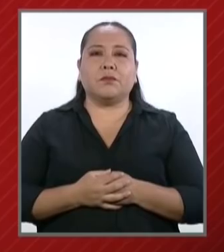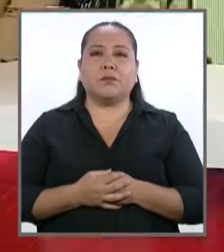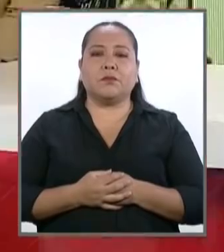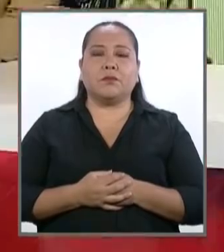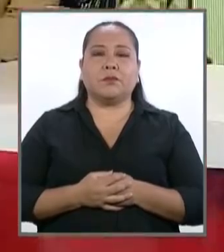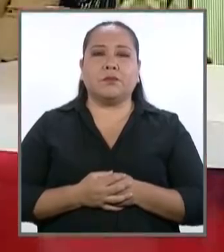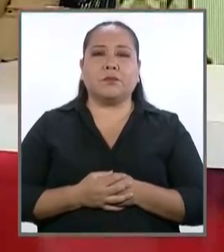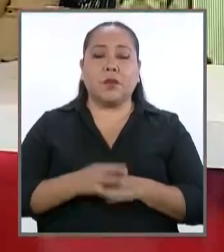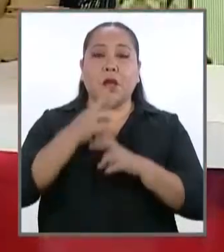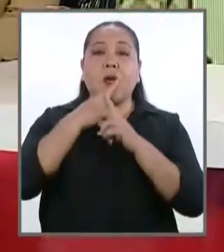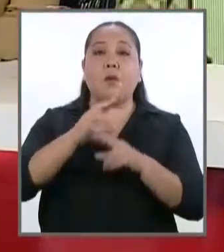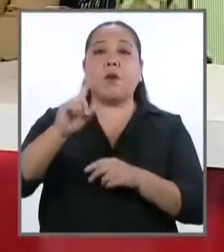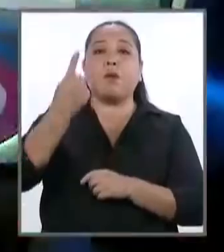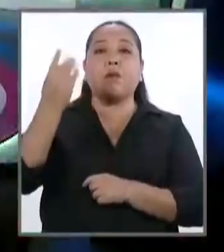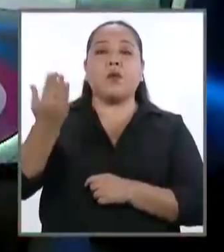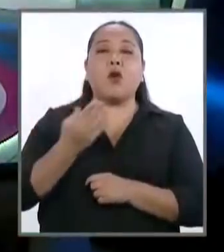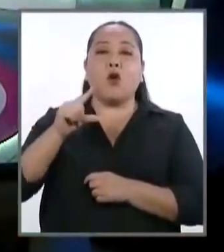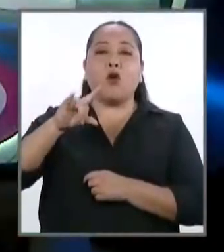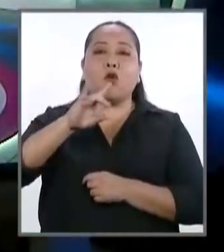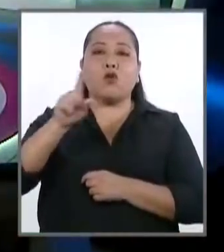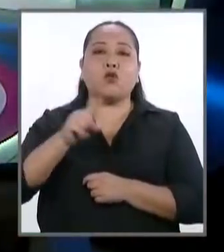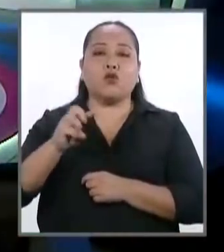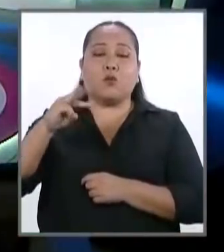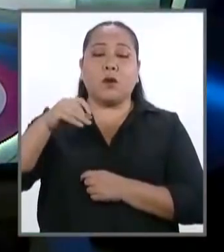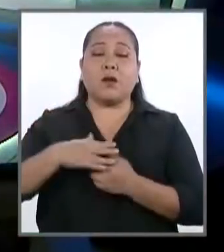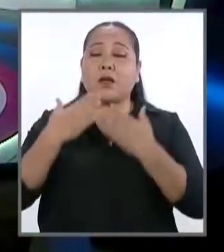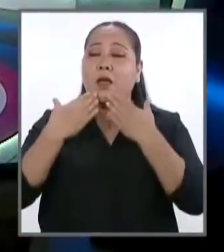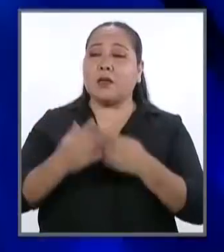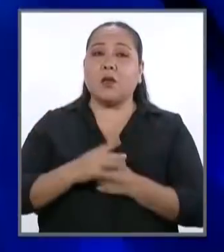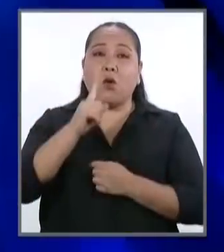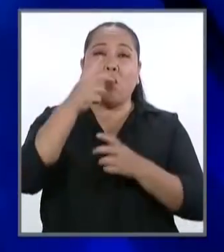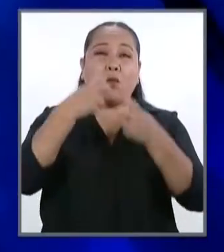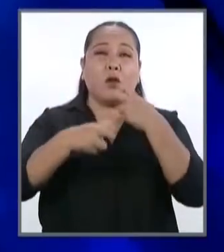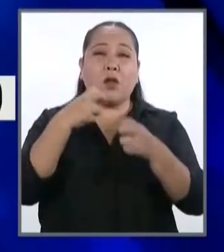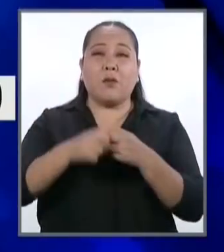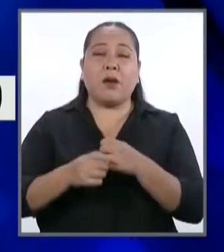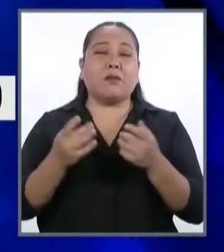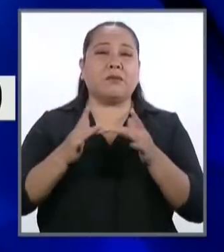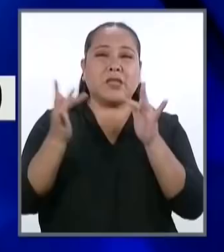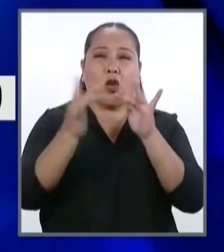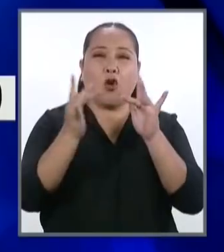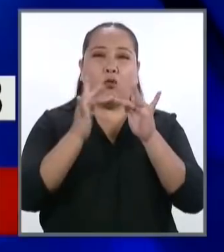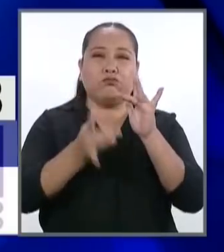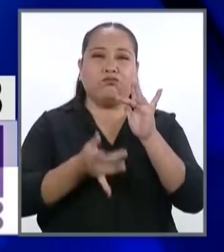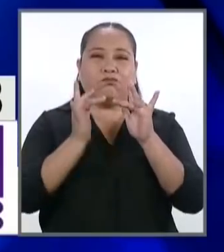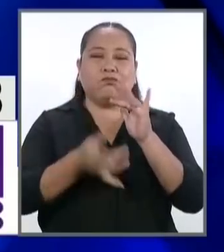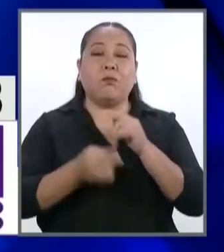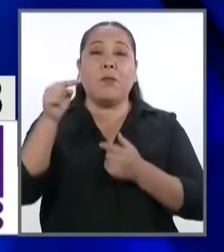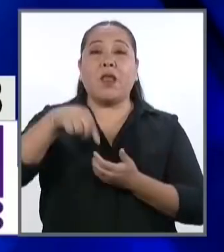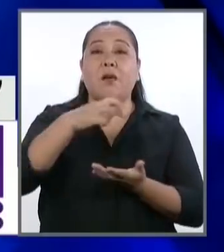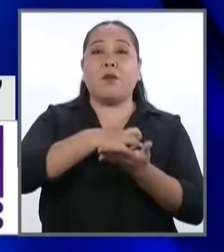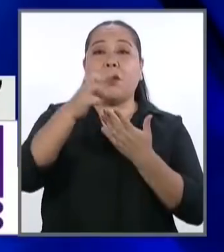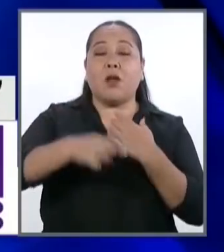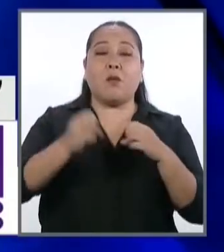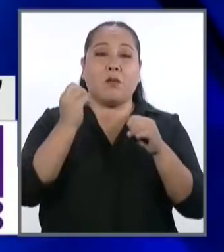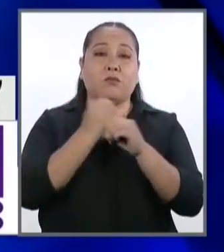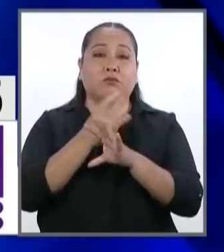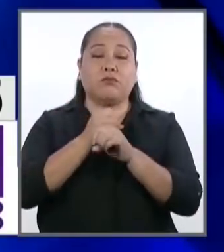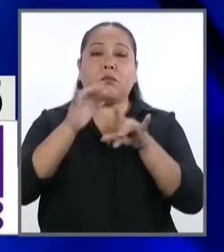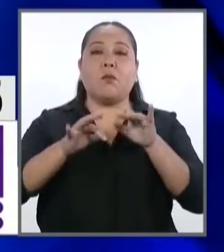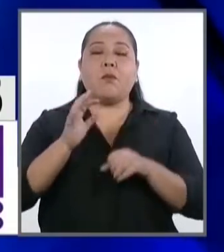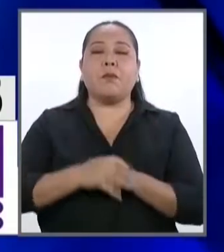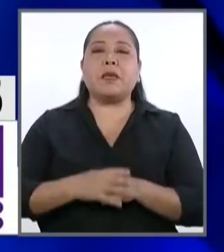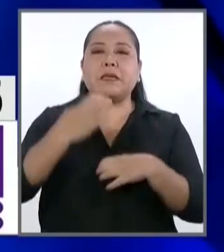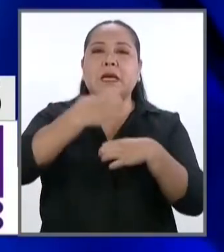Responda en primer término el candidato Julio Guzmán. Muchas gracias. Uno de los problemas es la conectividad para el programa virtual. Vamos a crear el programa Los